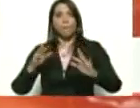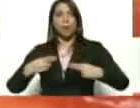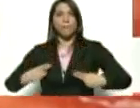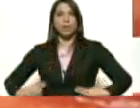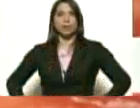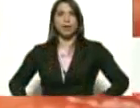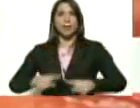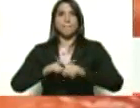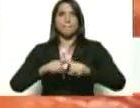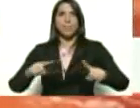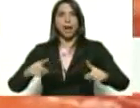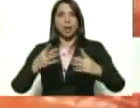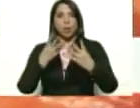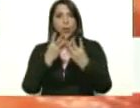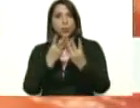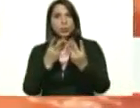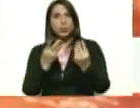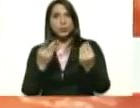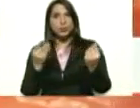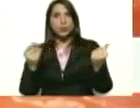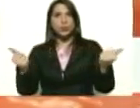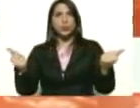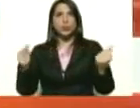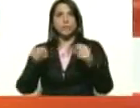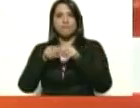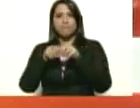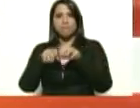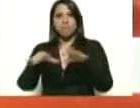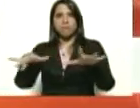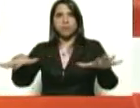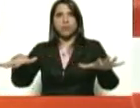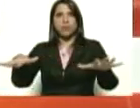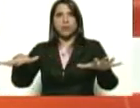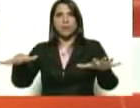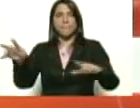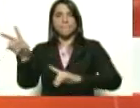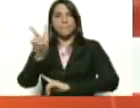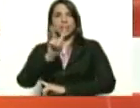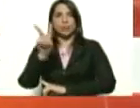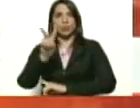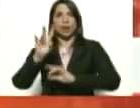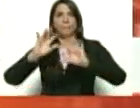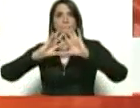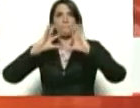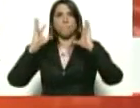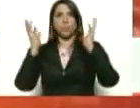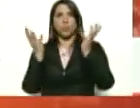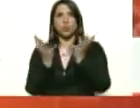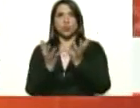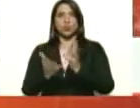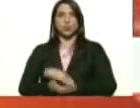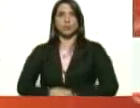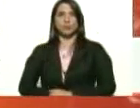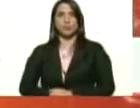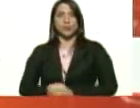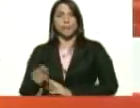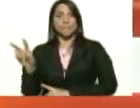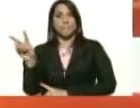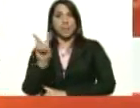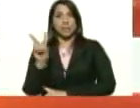aliviar la pandemia en Venezuela y en el mundo. Venezuela